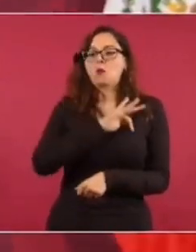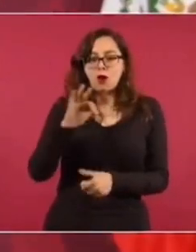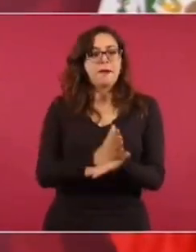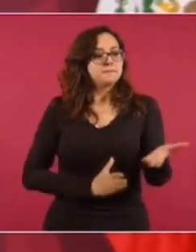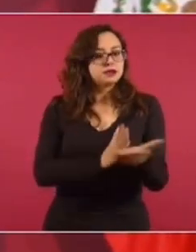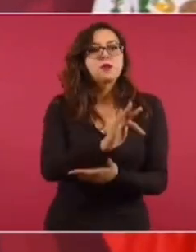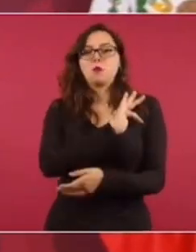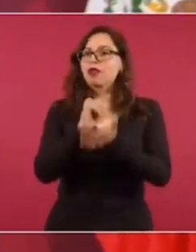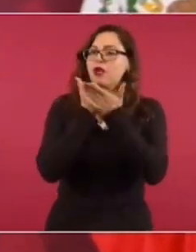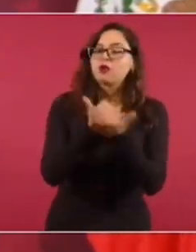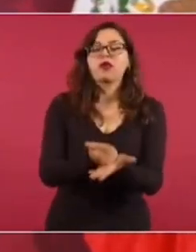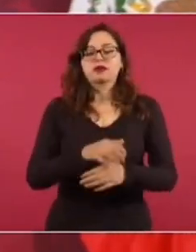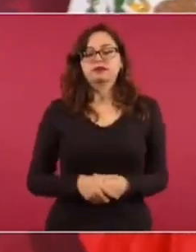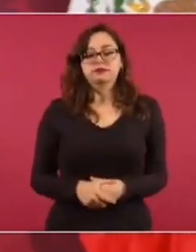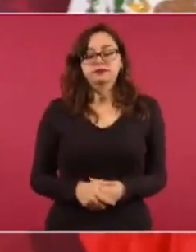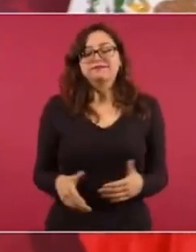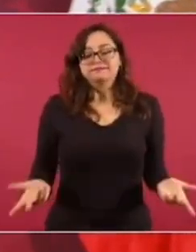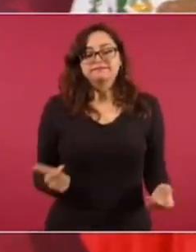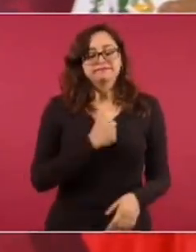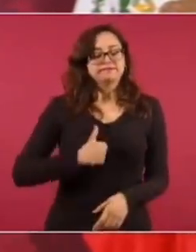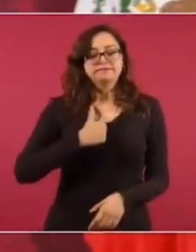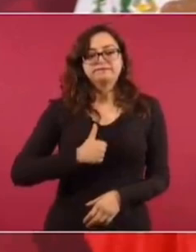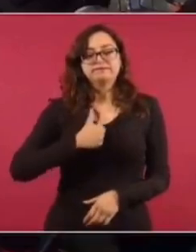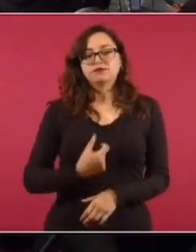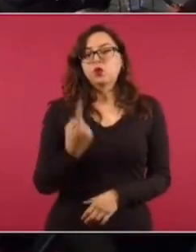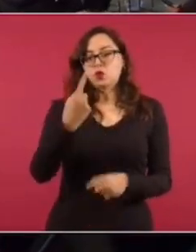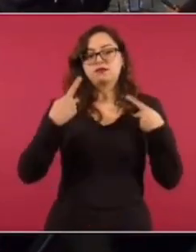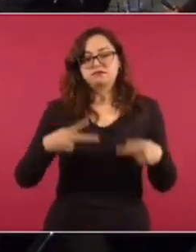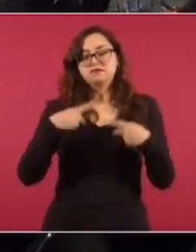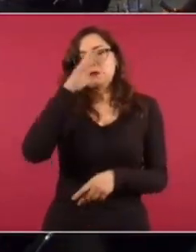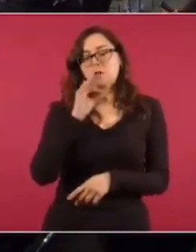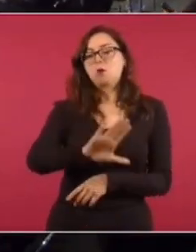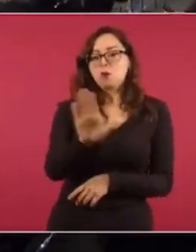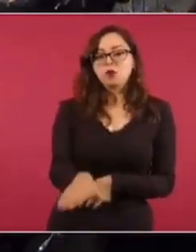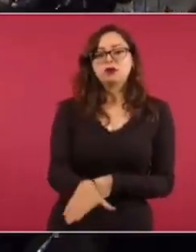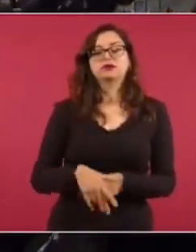intervinieron. Lamentablemente hubo una persona que perdió la vida,